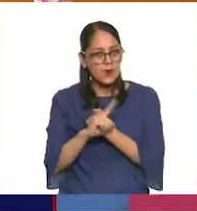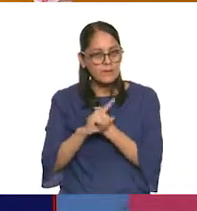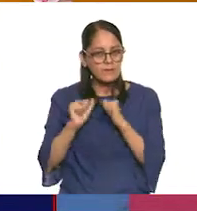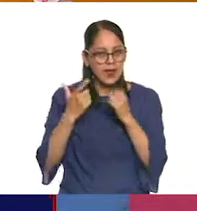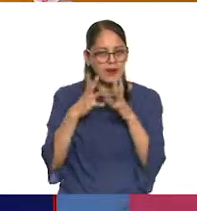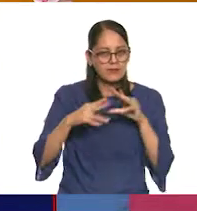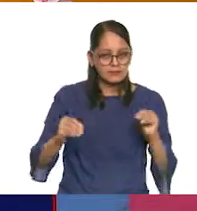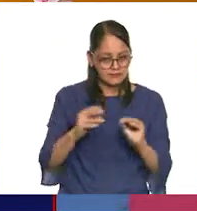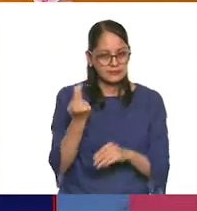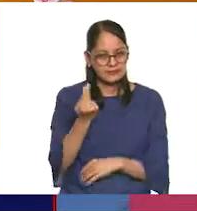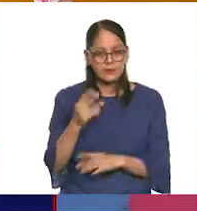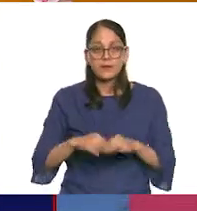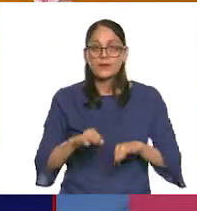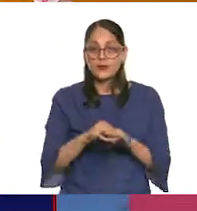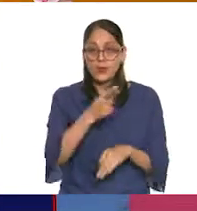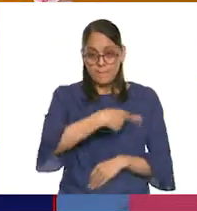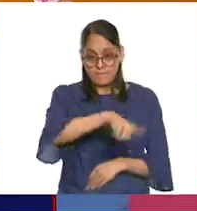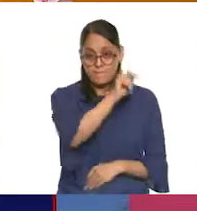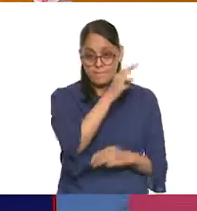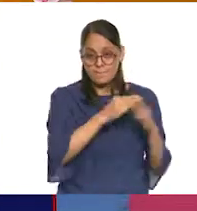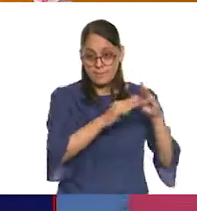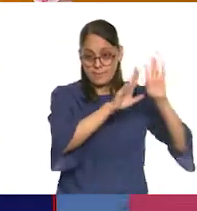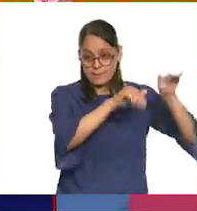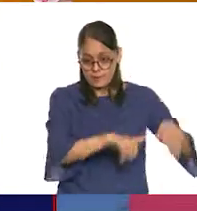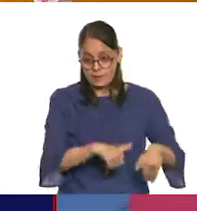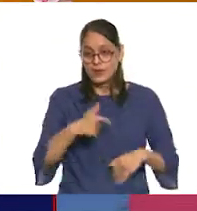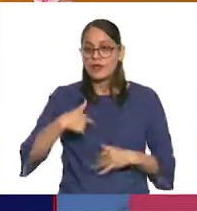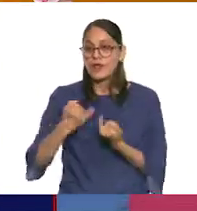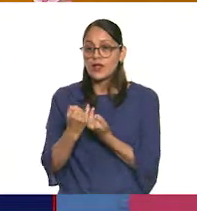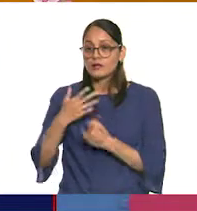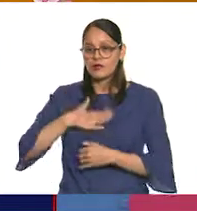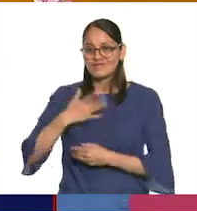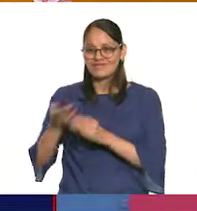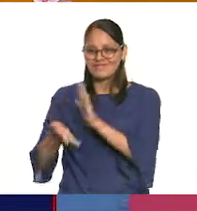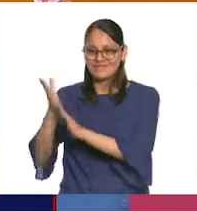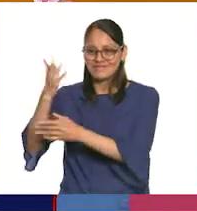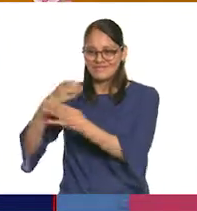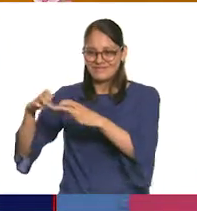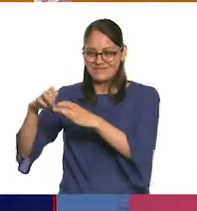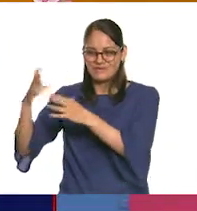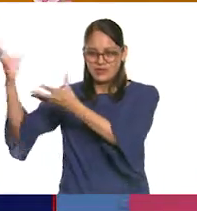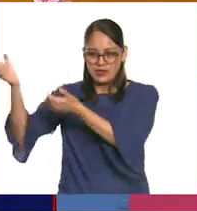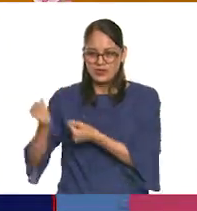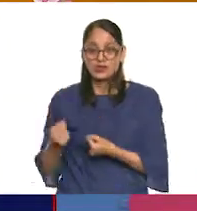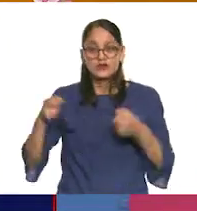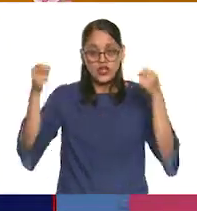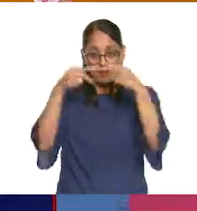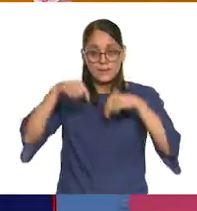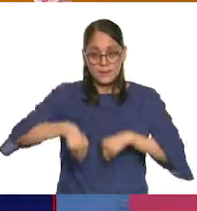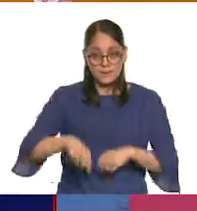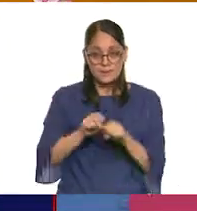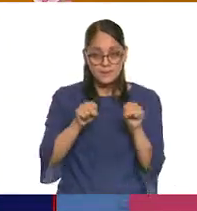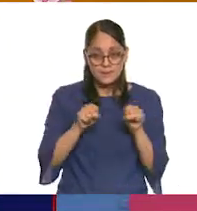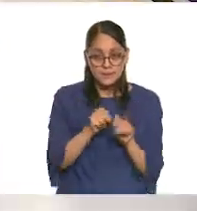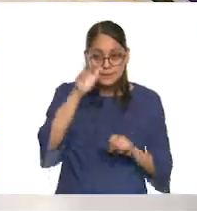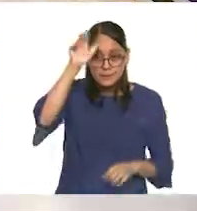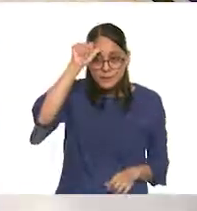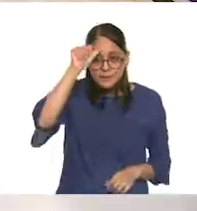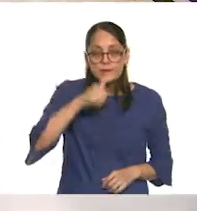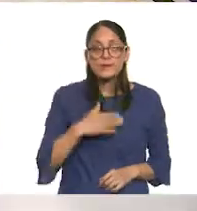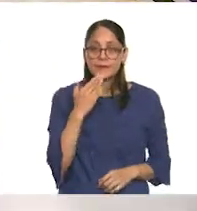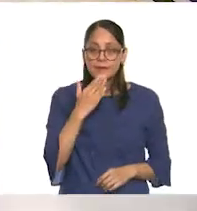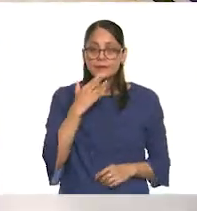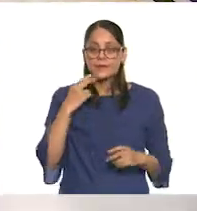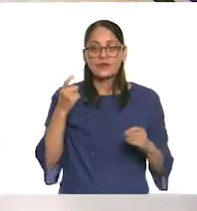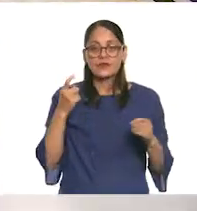te propongo algo. Vas por tus materiales y yo voy por los míos, porque estaban muy pesados, entonces voy a traerlos y nos vemos aquí en el salón de clases. ¿Te Regresamos, sí. No